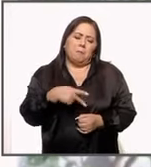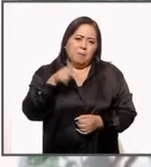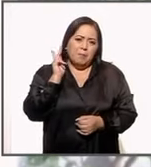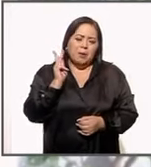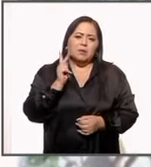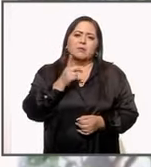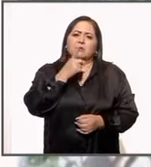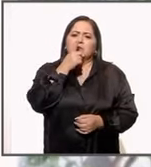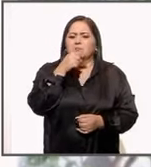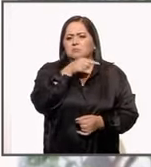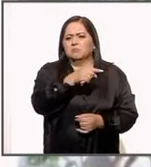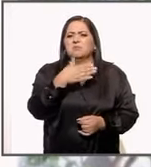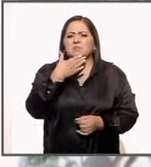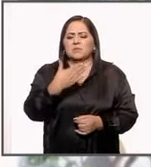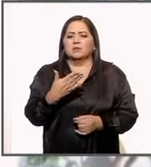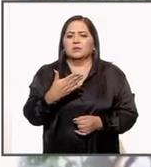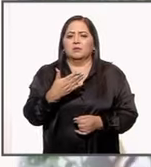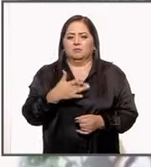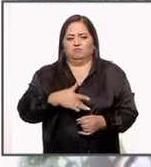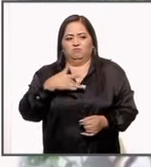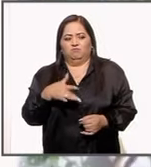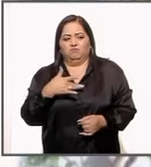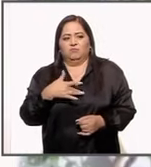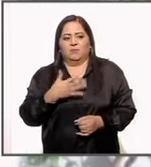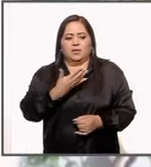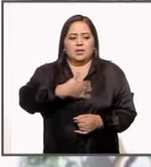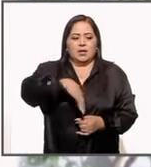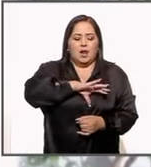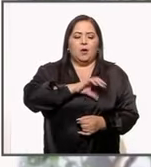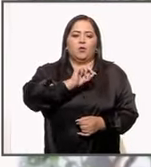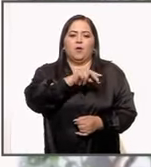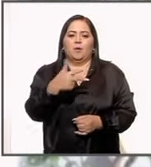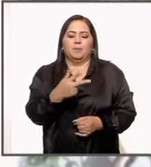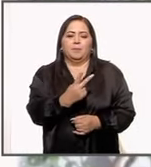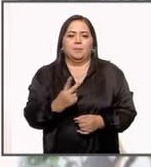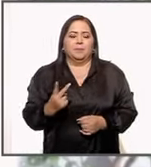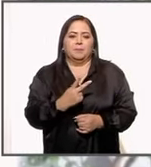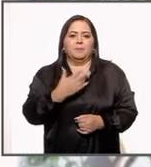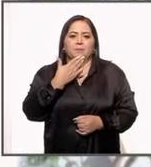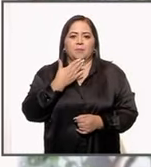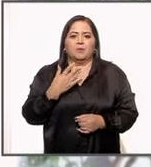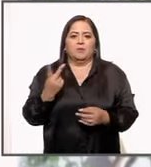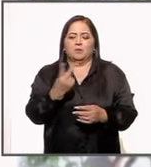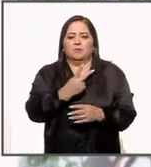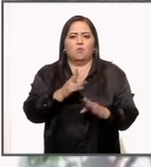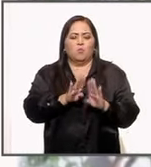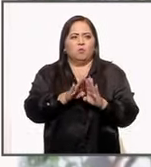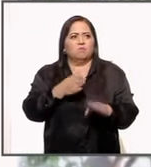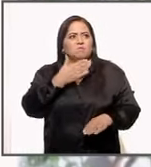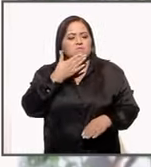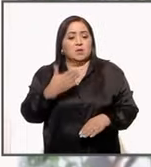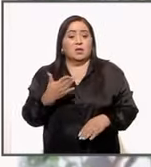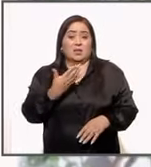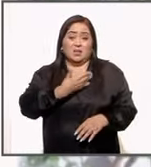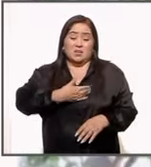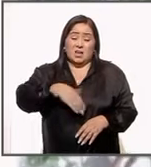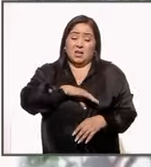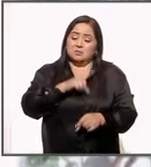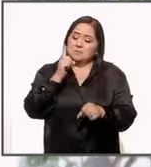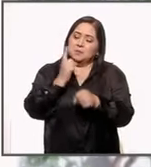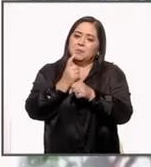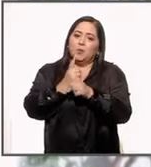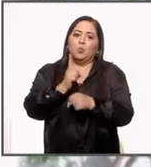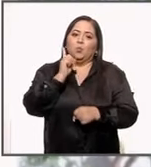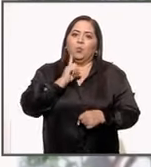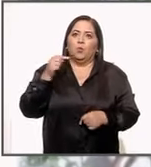cuenta bien la buena vibra entre Claudia y Kamala. Han roto moldes. Claudia es la primera mujer